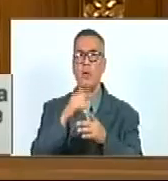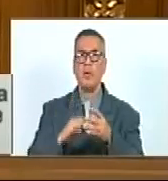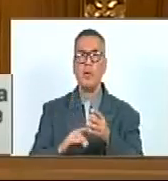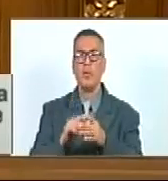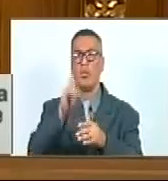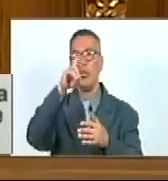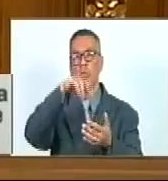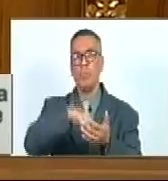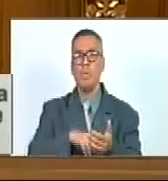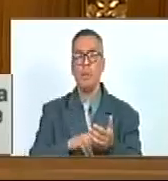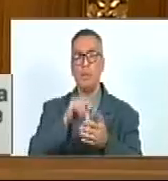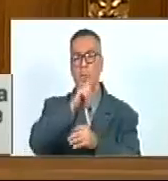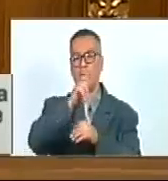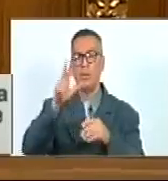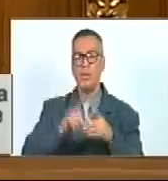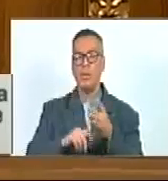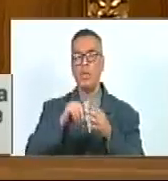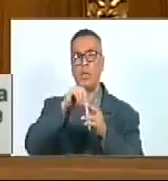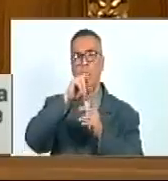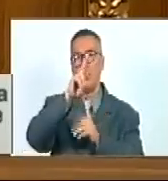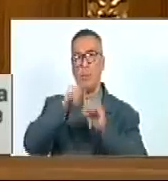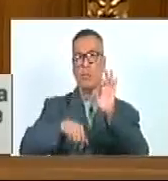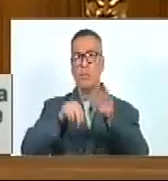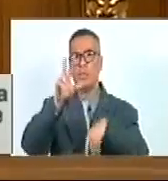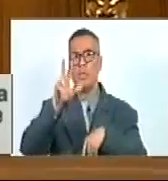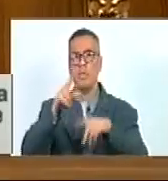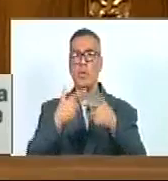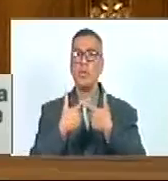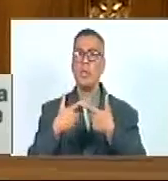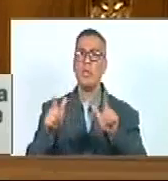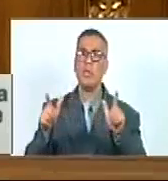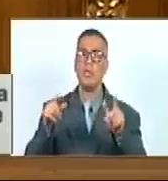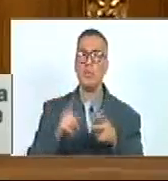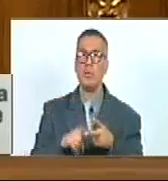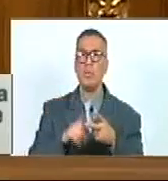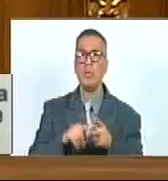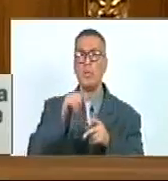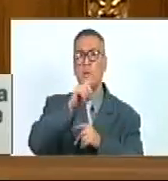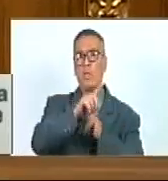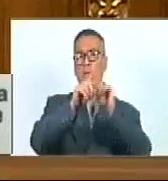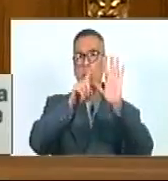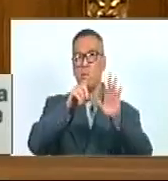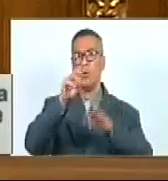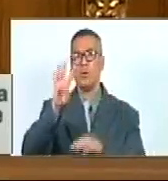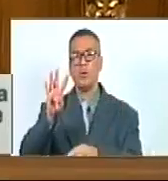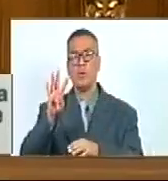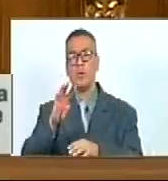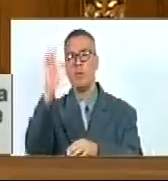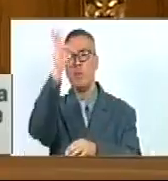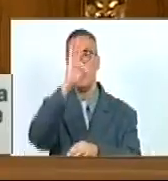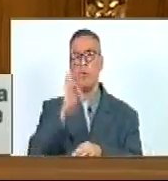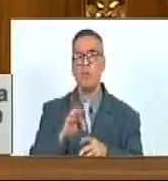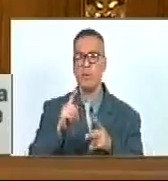2023 Años 213 De La Independencia 164 De